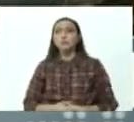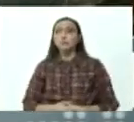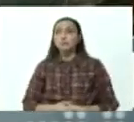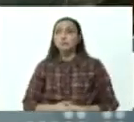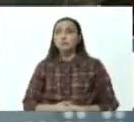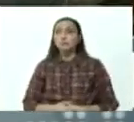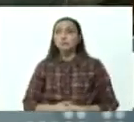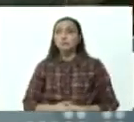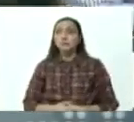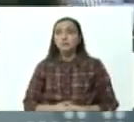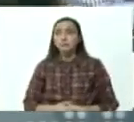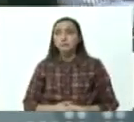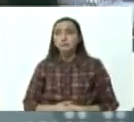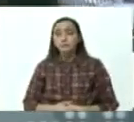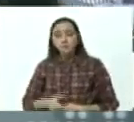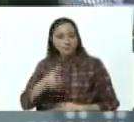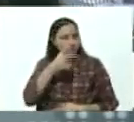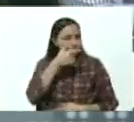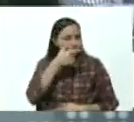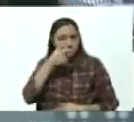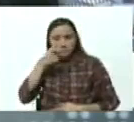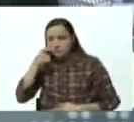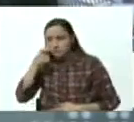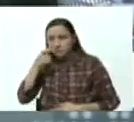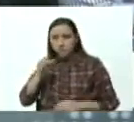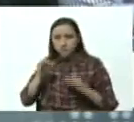grupos de veedores y veedoras,